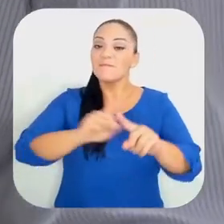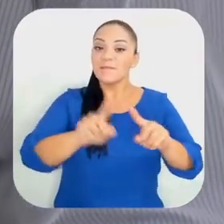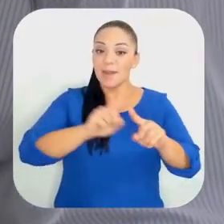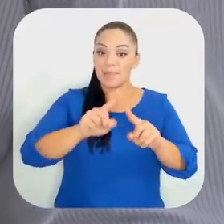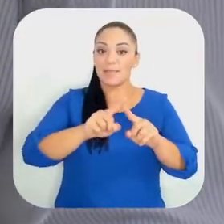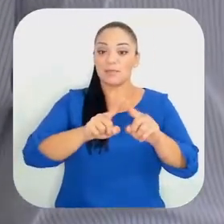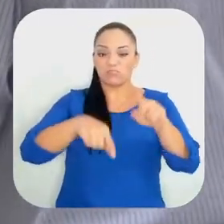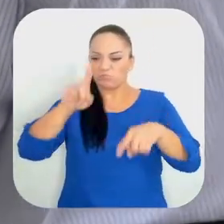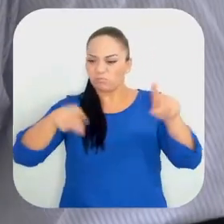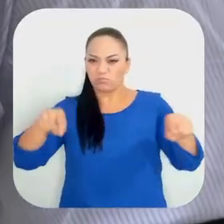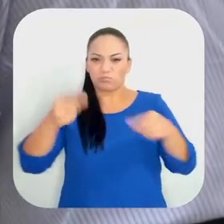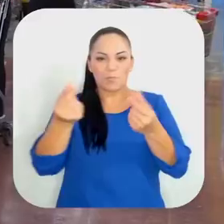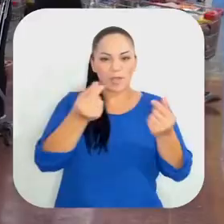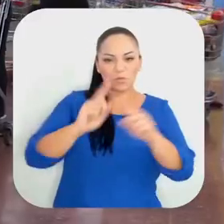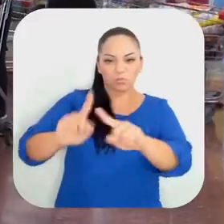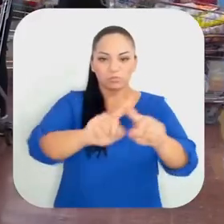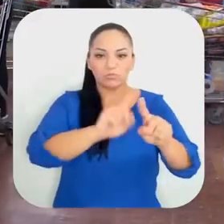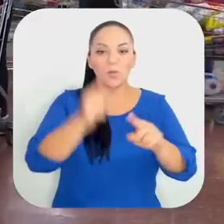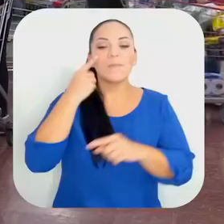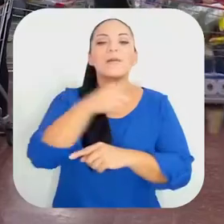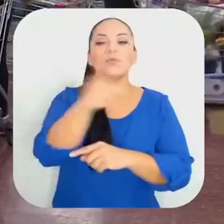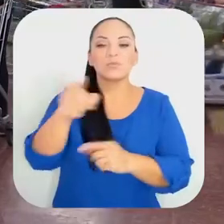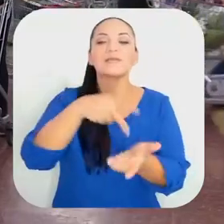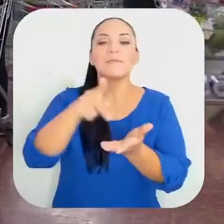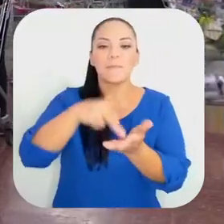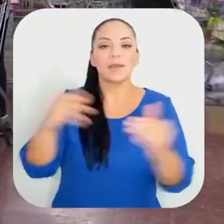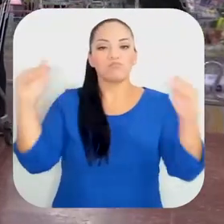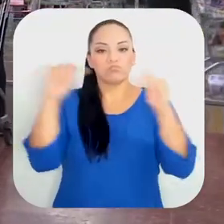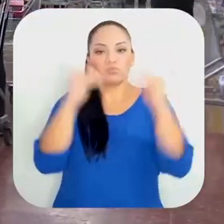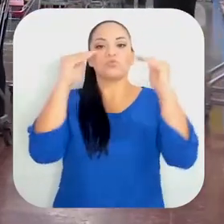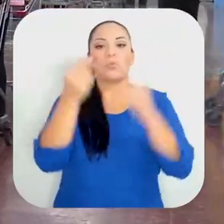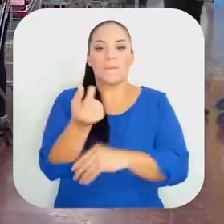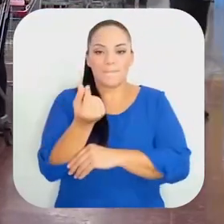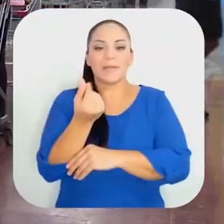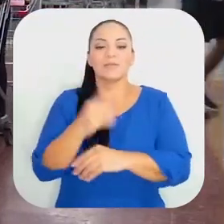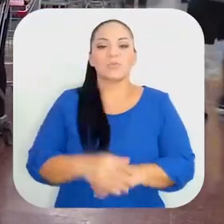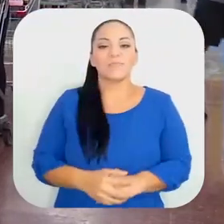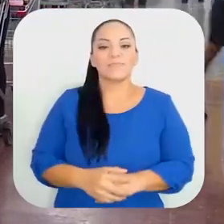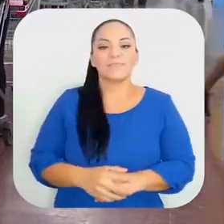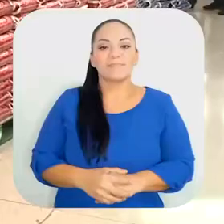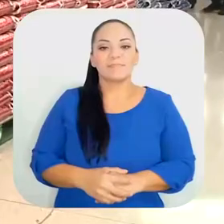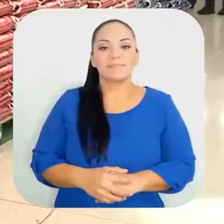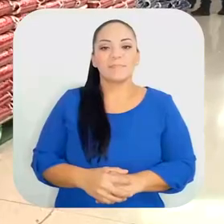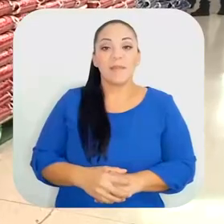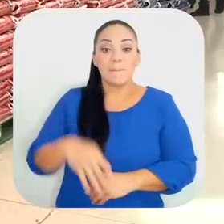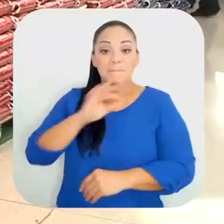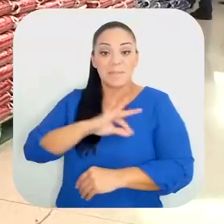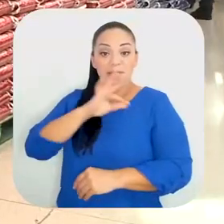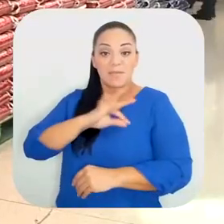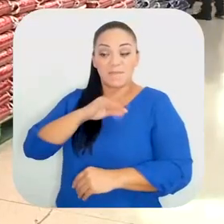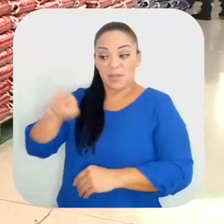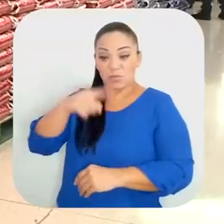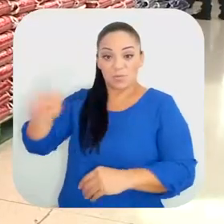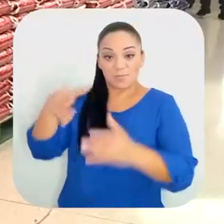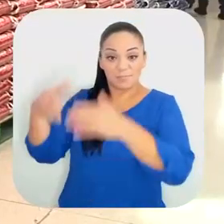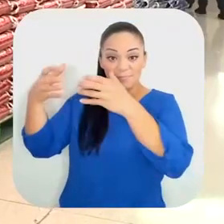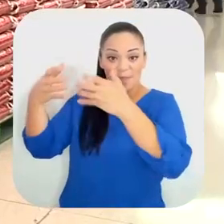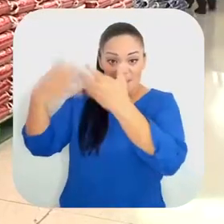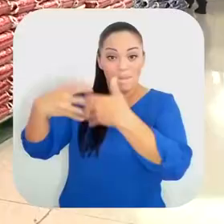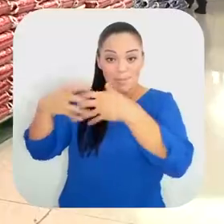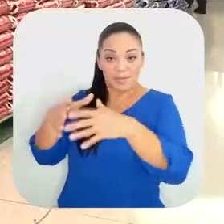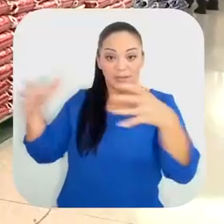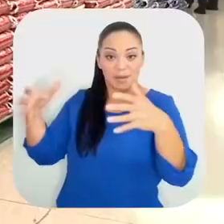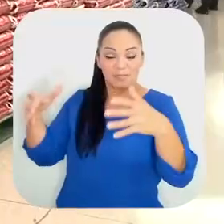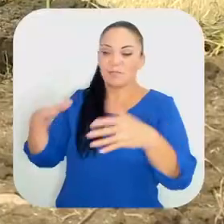a eliminar las distorsiones de precio existentes, para que usted pague el monto justo. Quitaremos los favoritismos a los